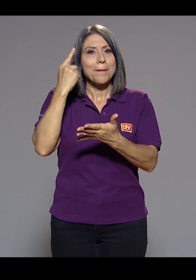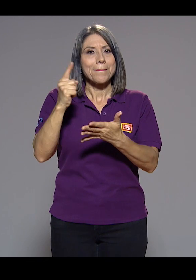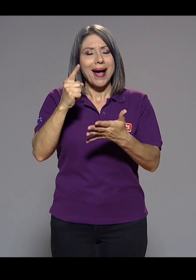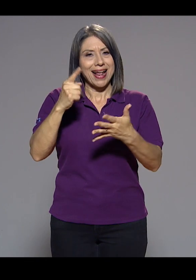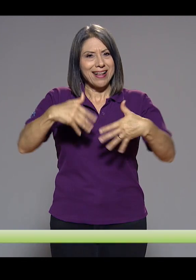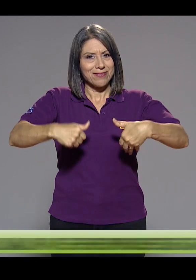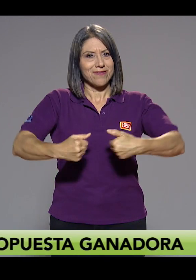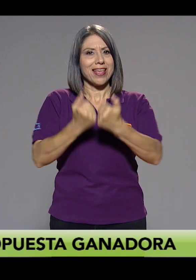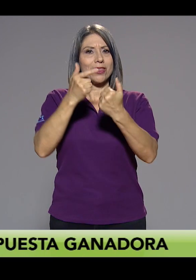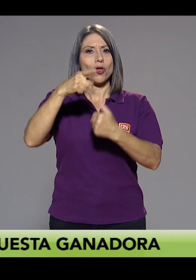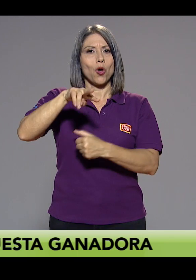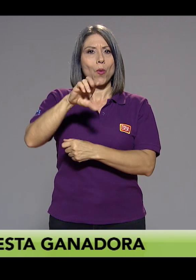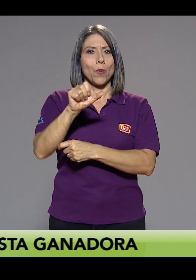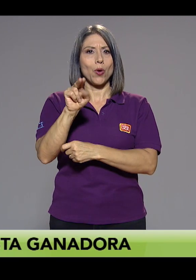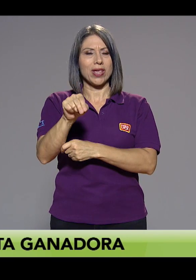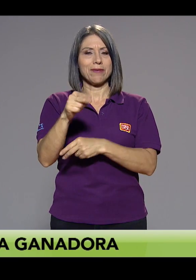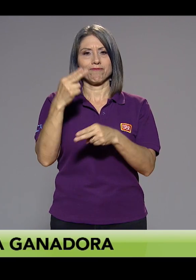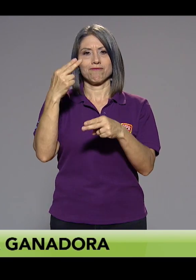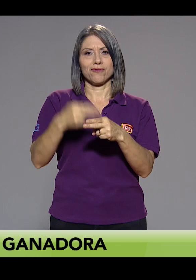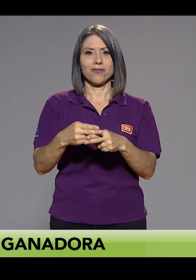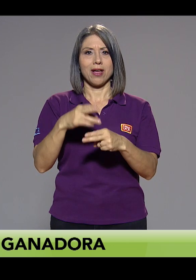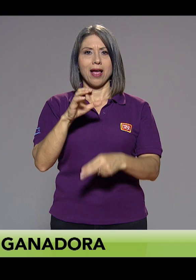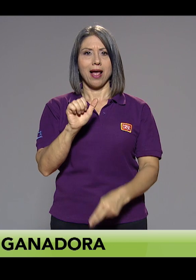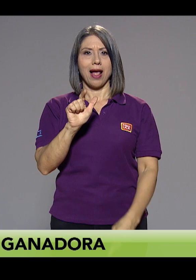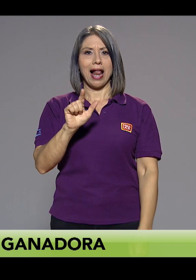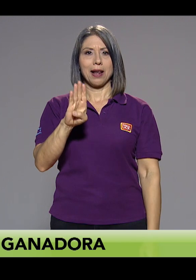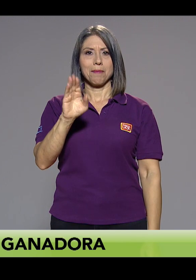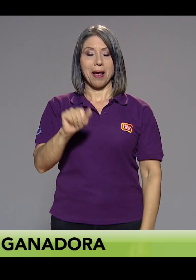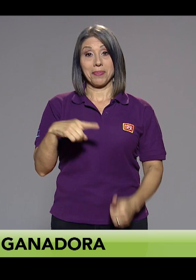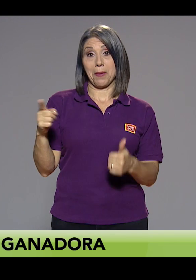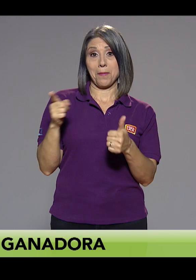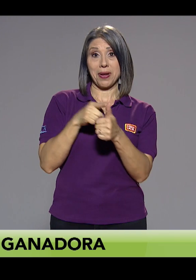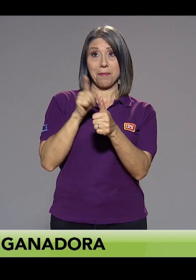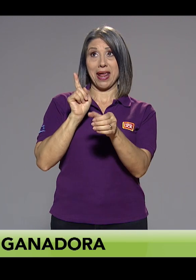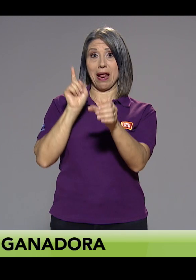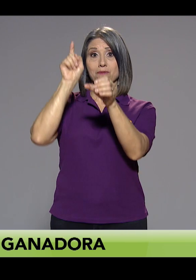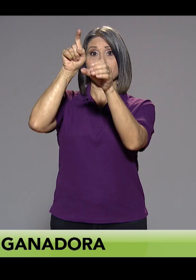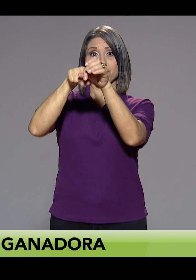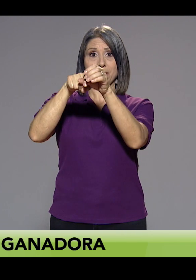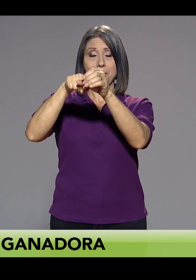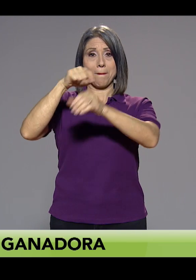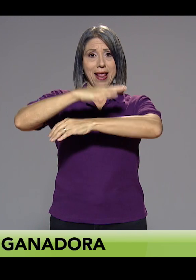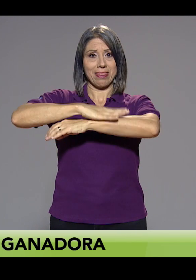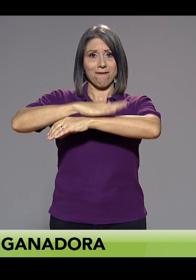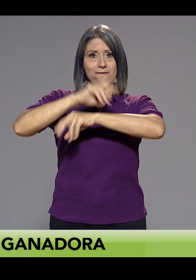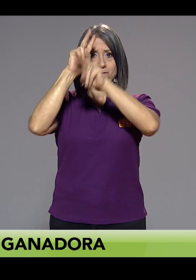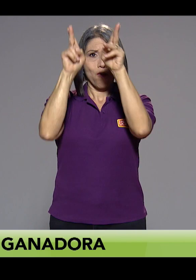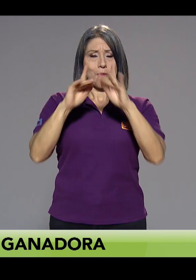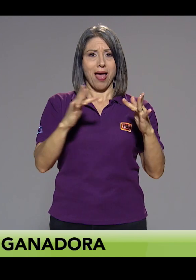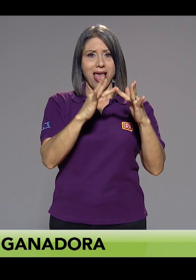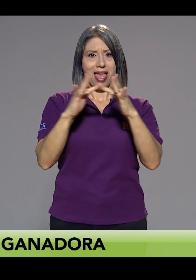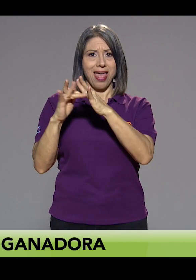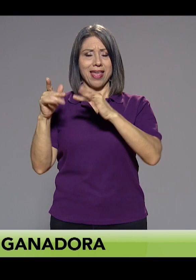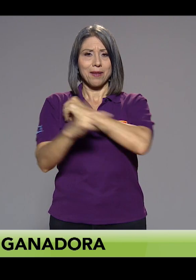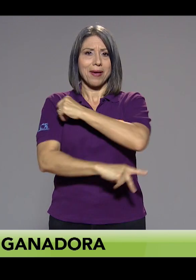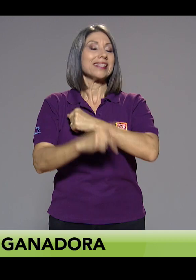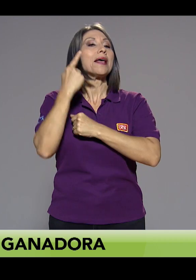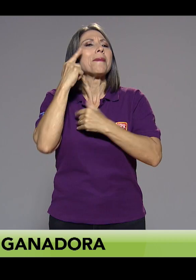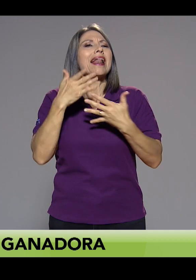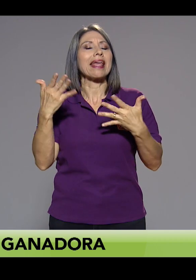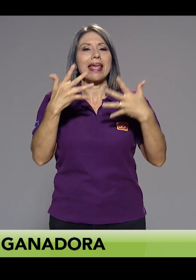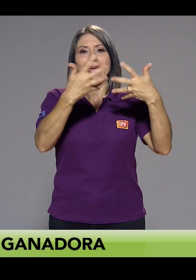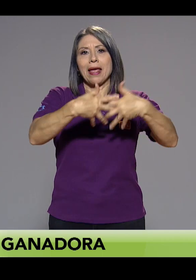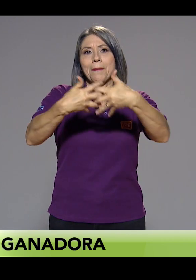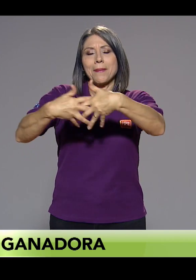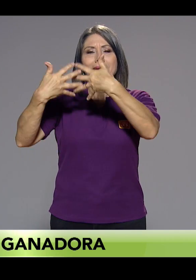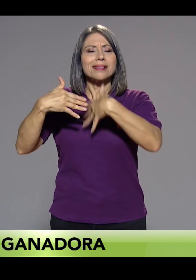Se trata de ALBA, primera plataforma digital en el país para que las empresas se informen y capaciten sobre la discapacidad